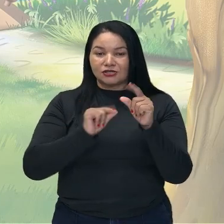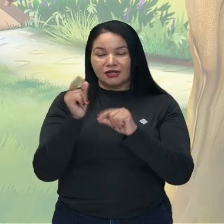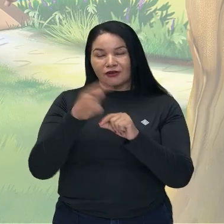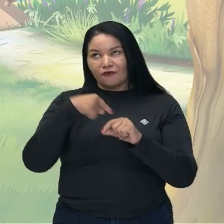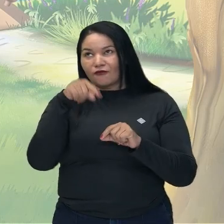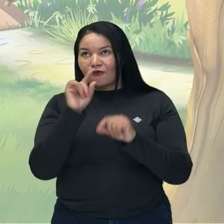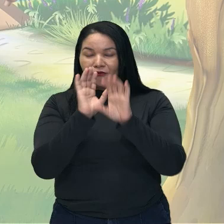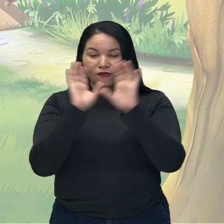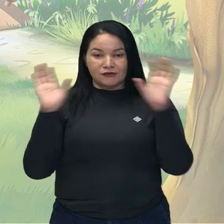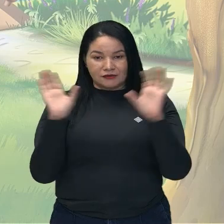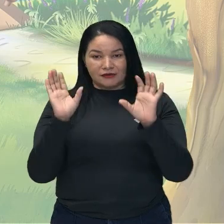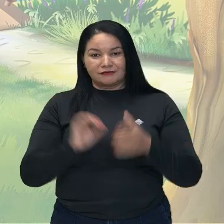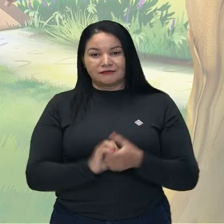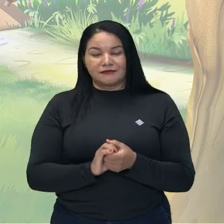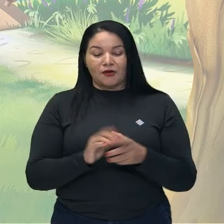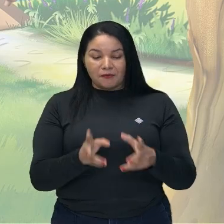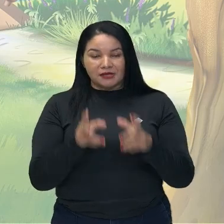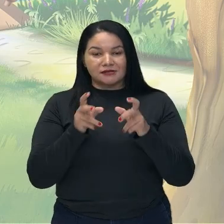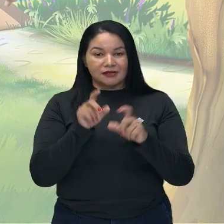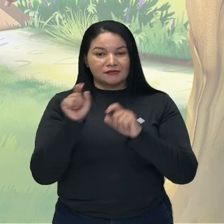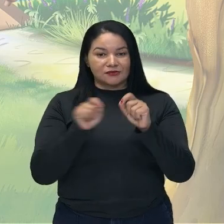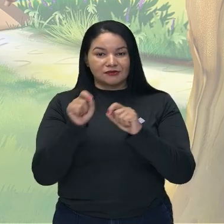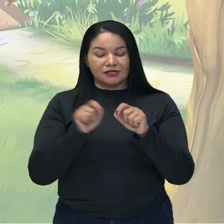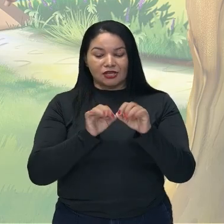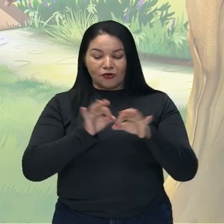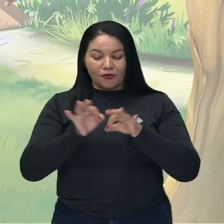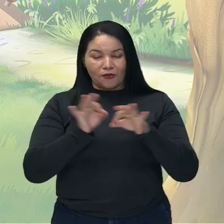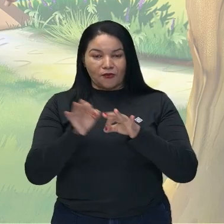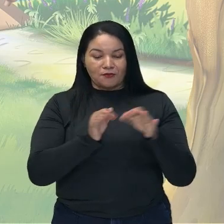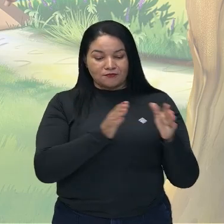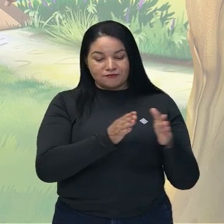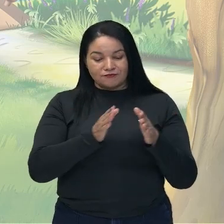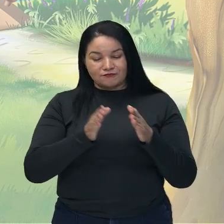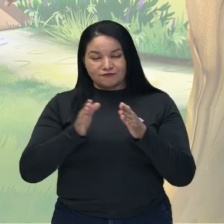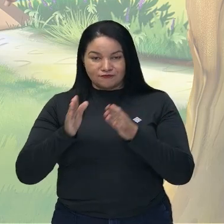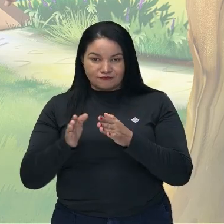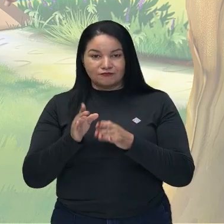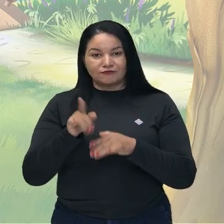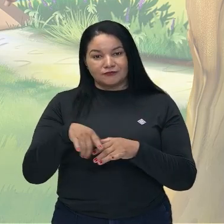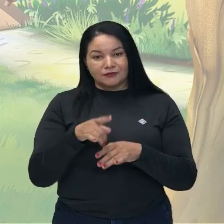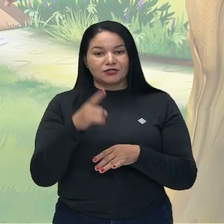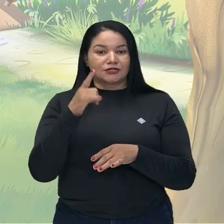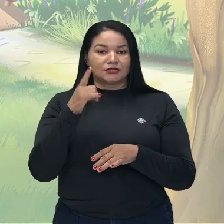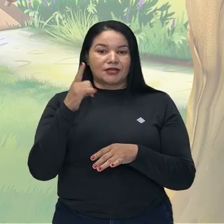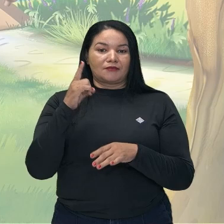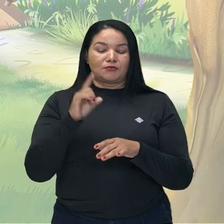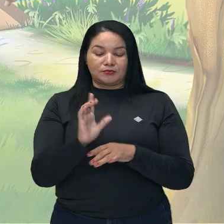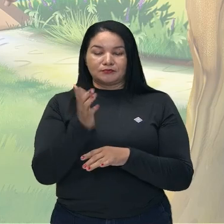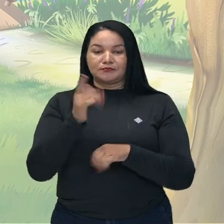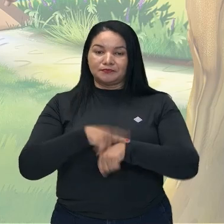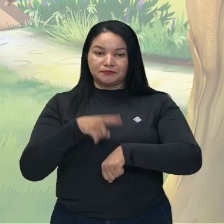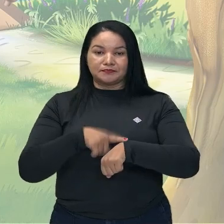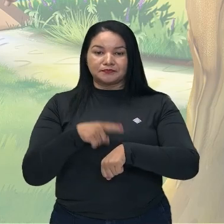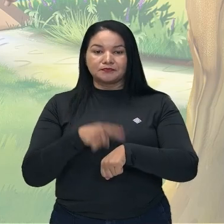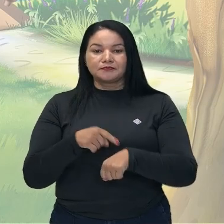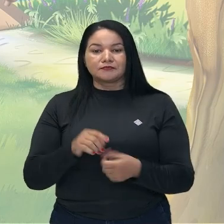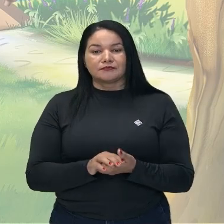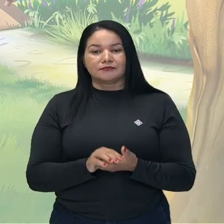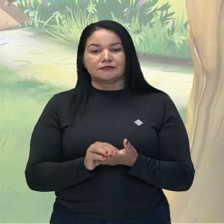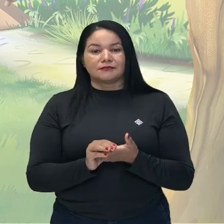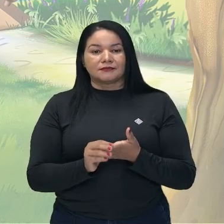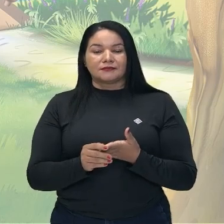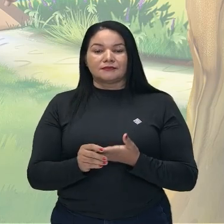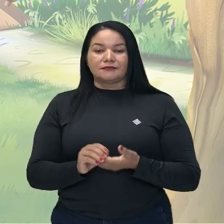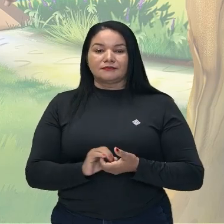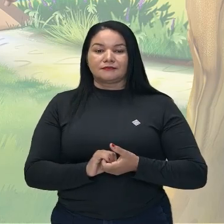percebe que hay una orden cronológica. La estrella empieza con Alicia,